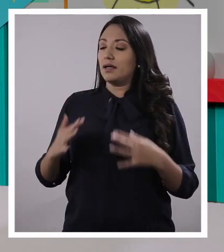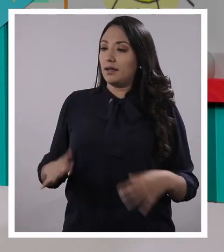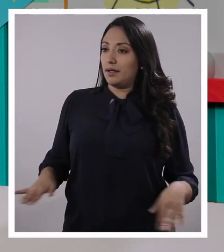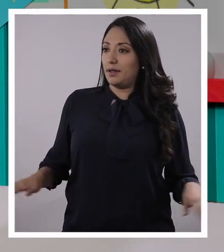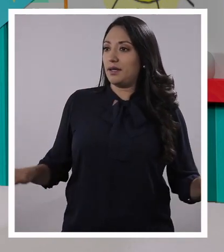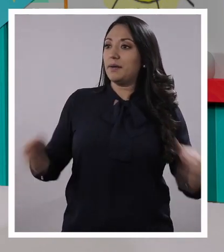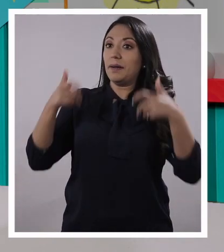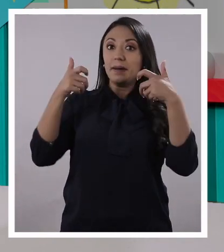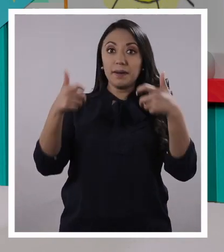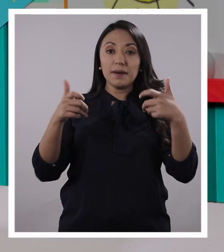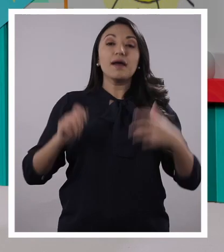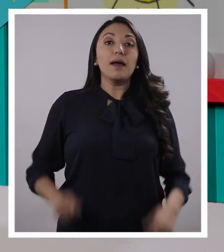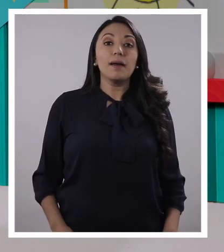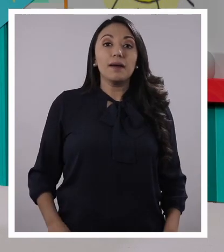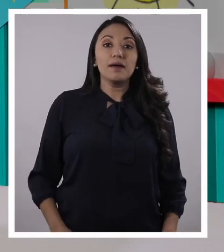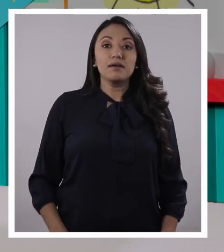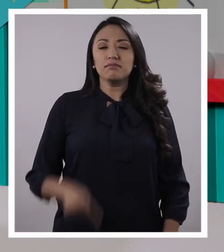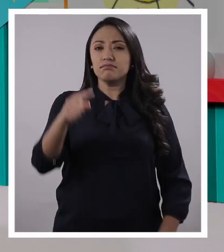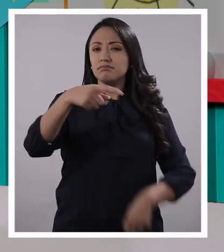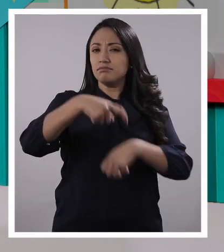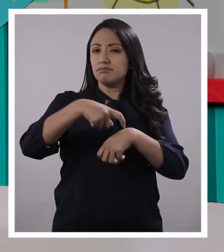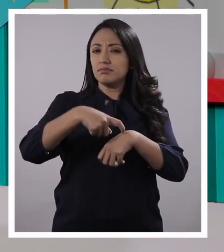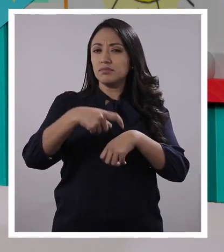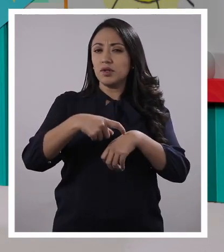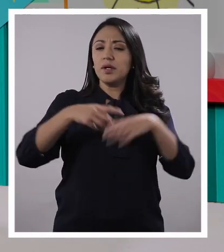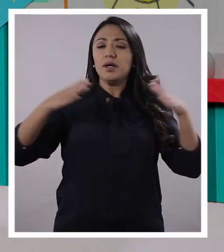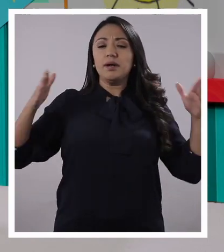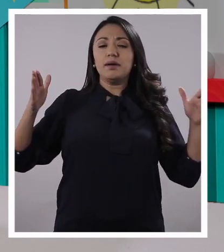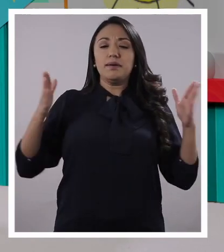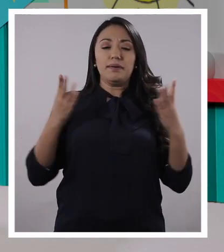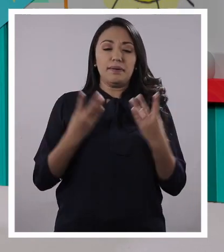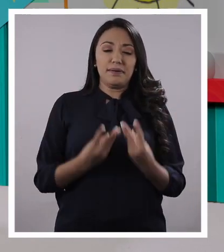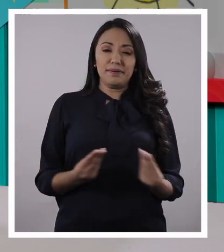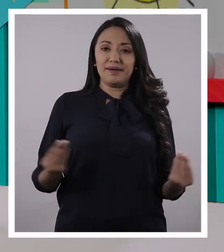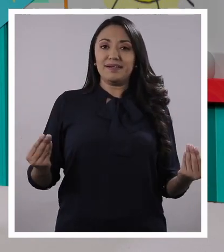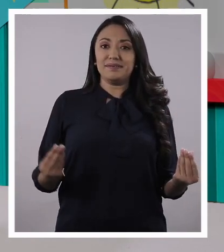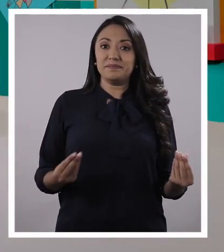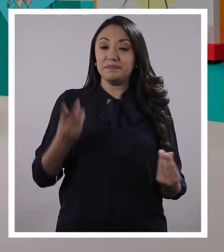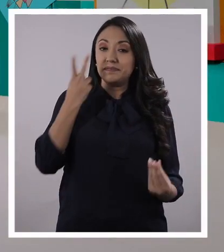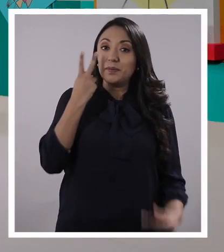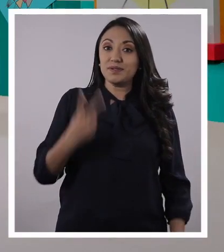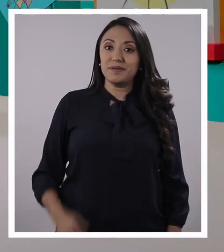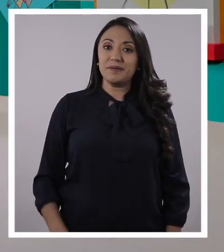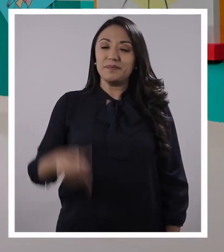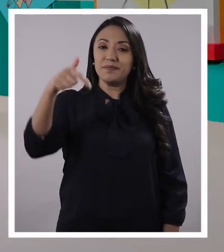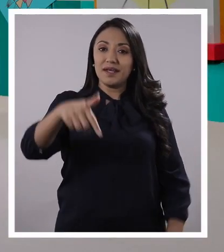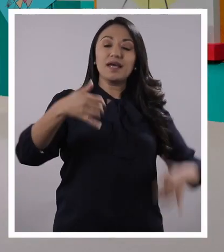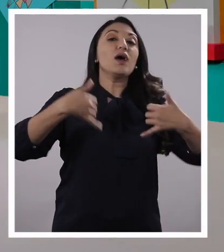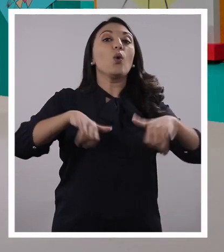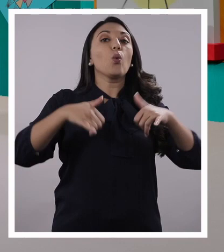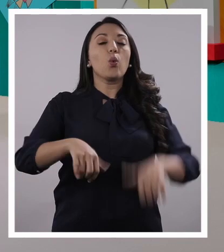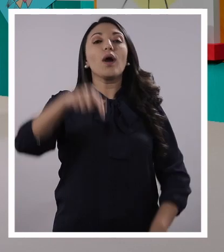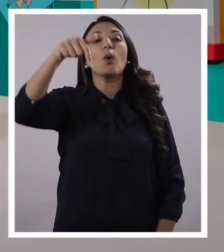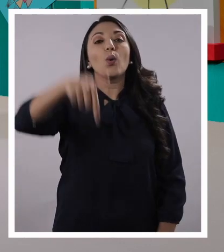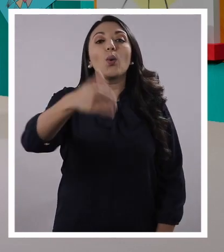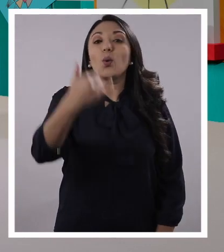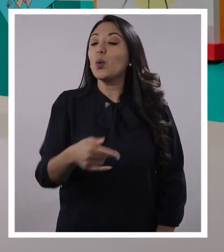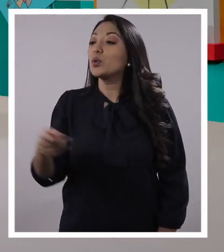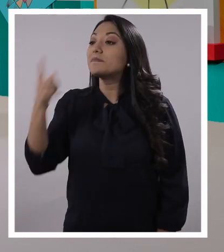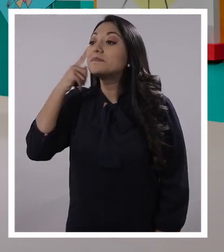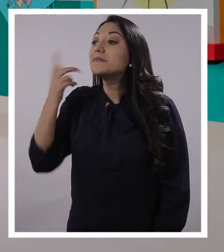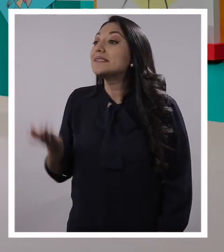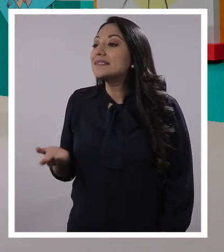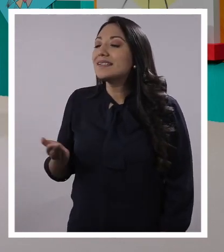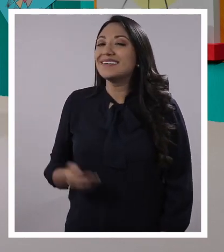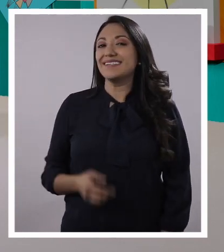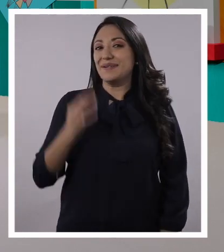Muy bien. Momentos que nos tengan así, que nos relajen y vamos a identificarlos. Este es el juego para el día de hoy. ¿Qué te parece, Pancho?